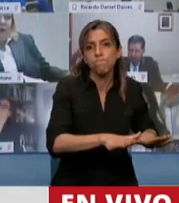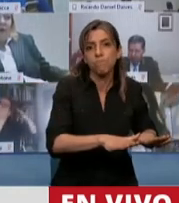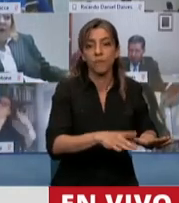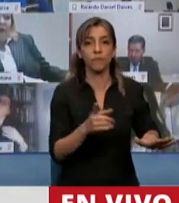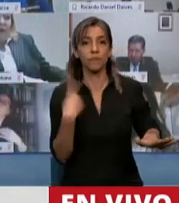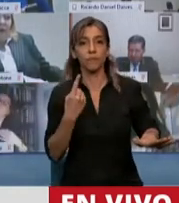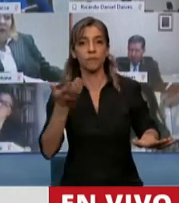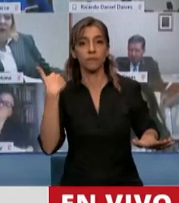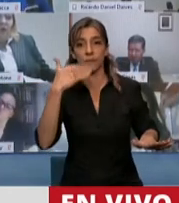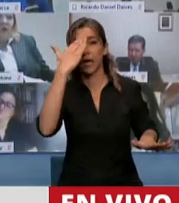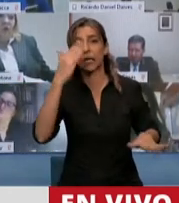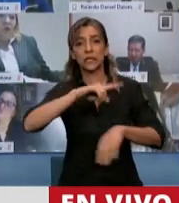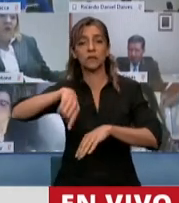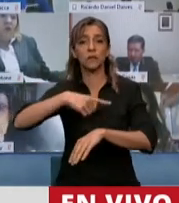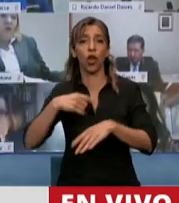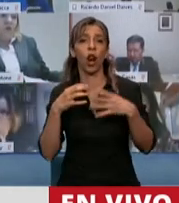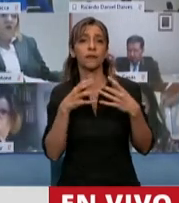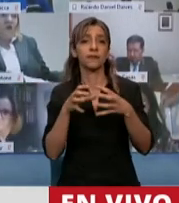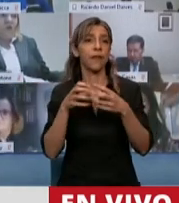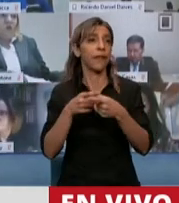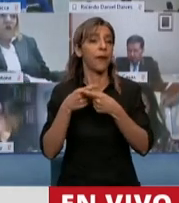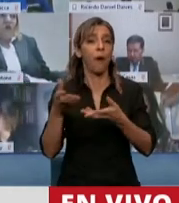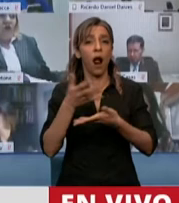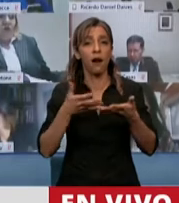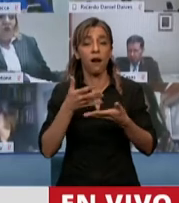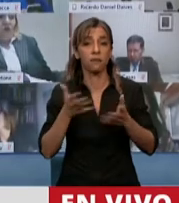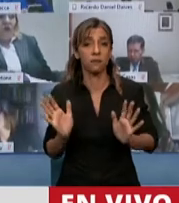estamos debatiendo esta situación. Podríamos estar sesionando,